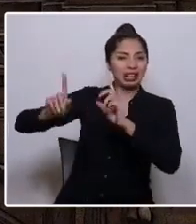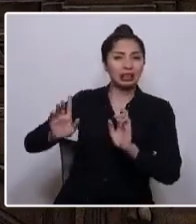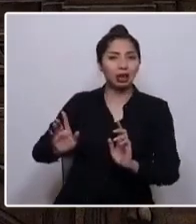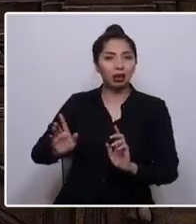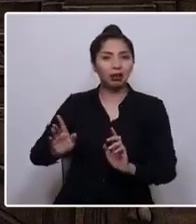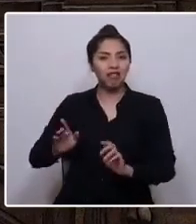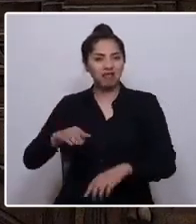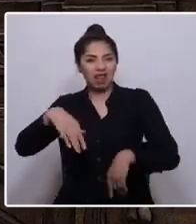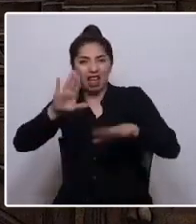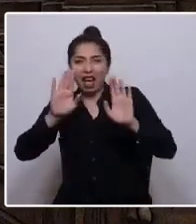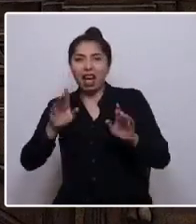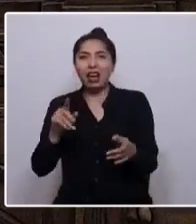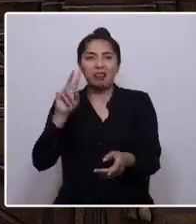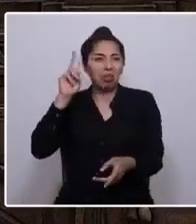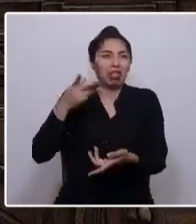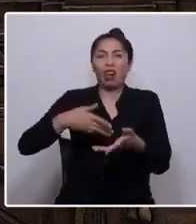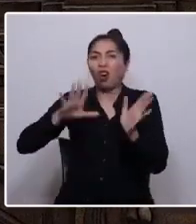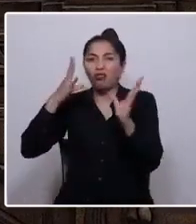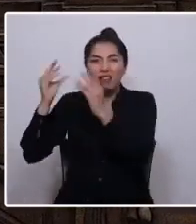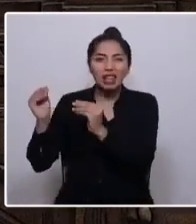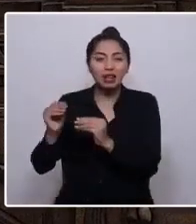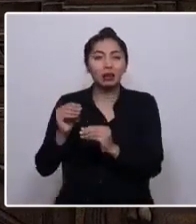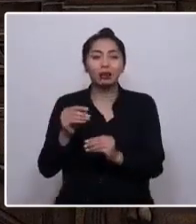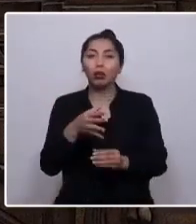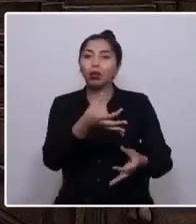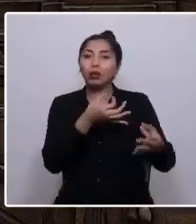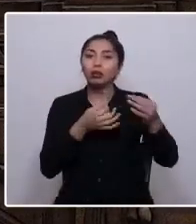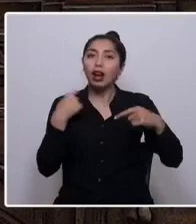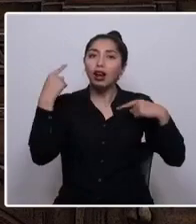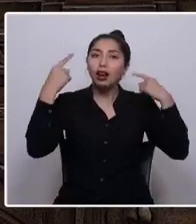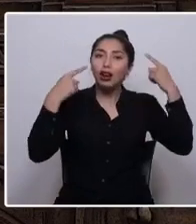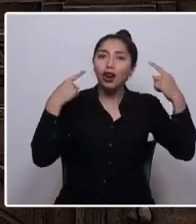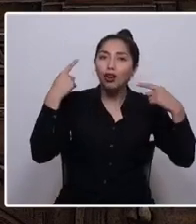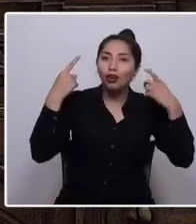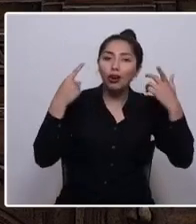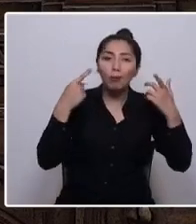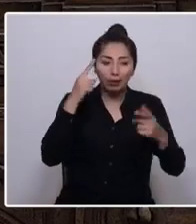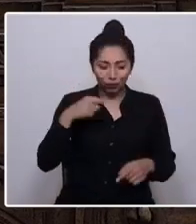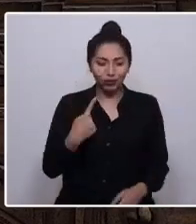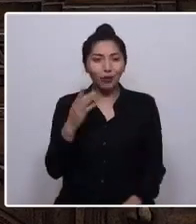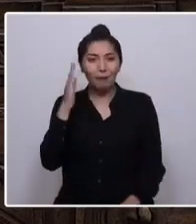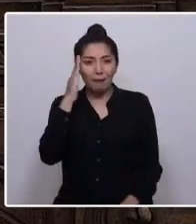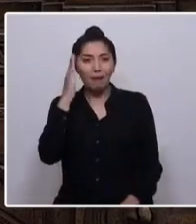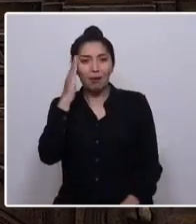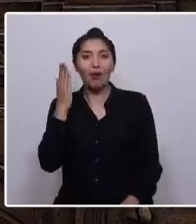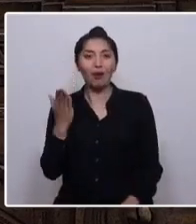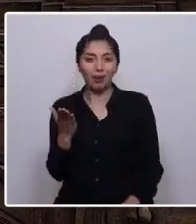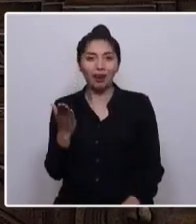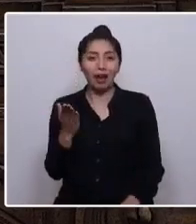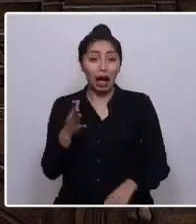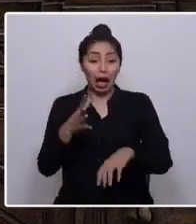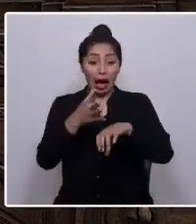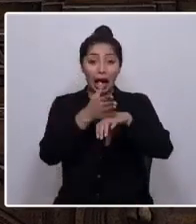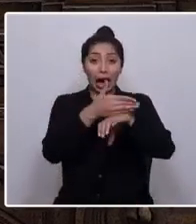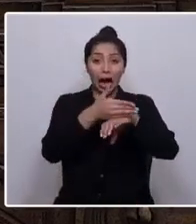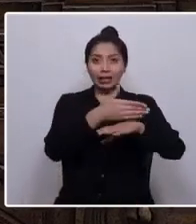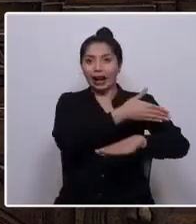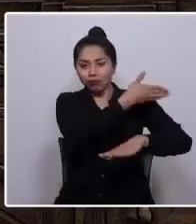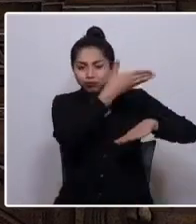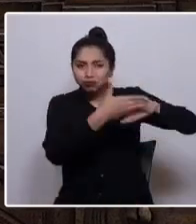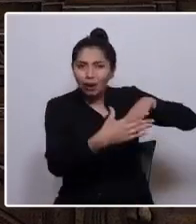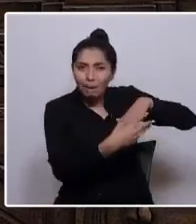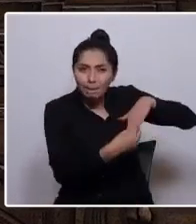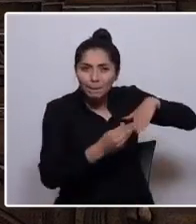página. Locas y locos de memoria obstinada. Desde Arica a Magallanes, exigiendo verdad total